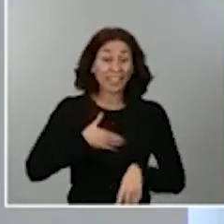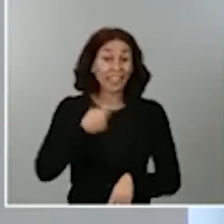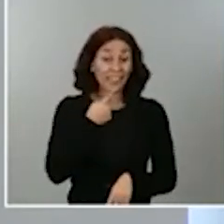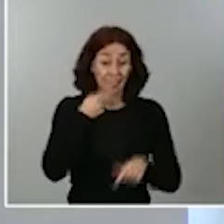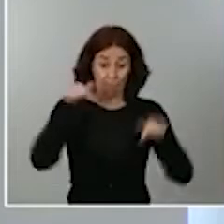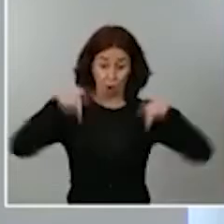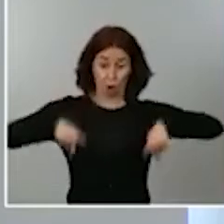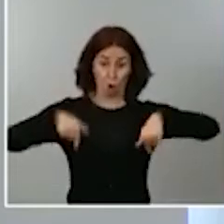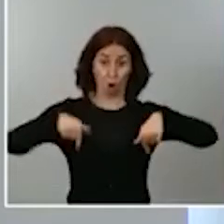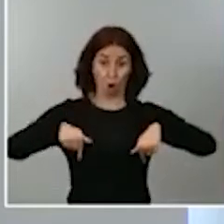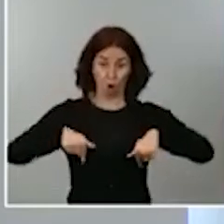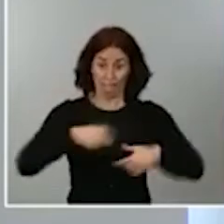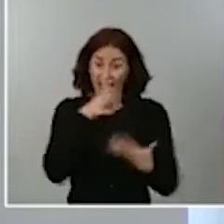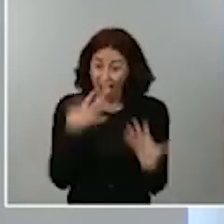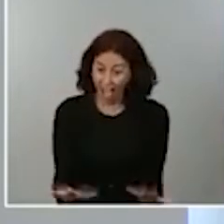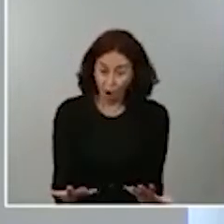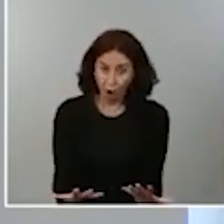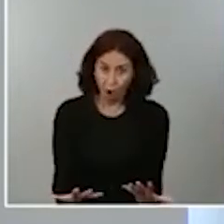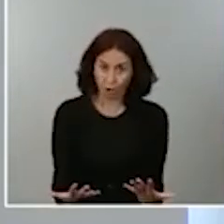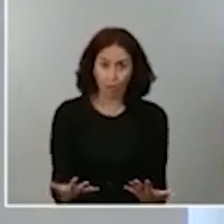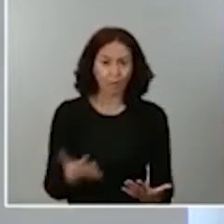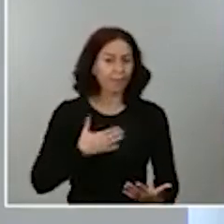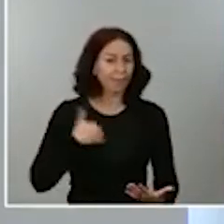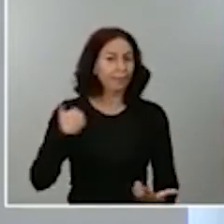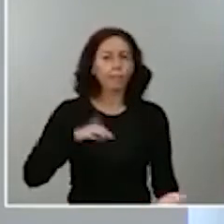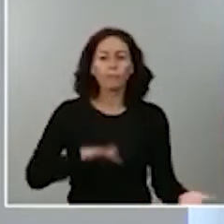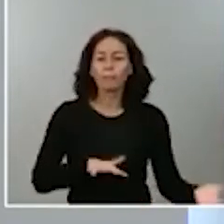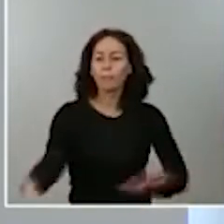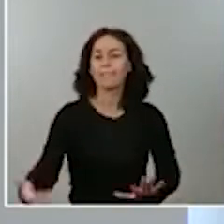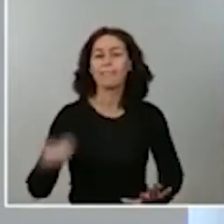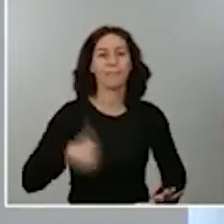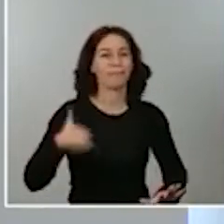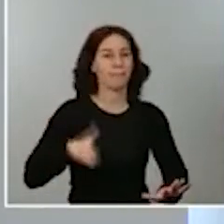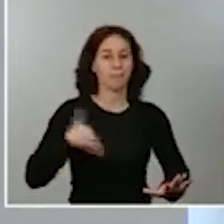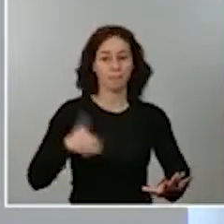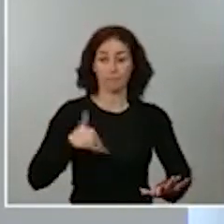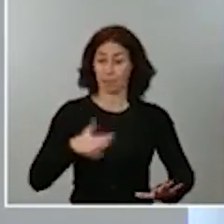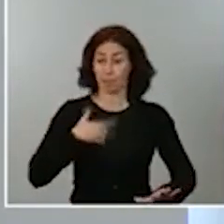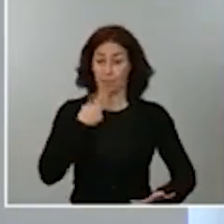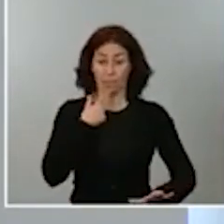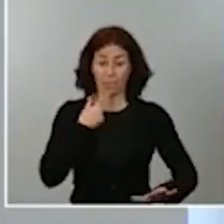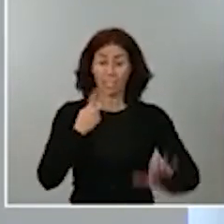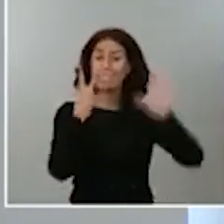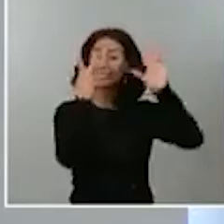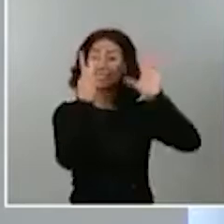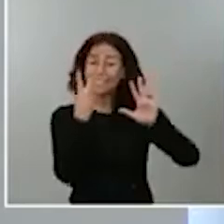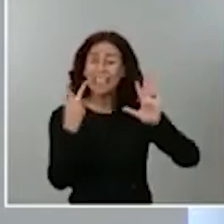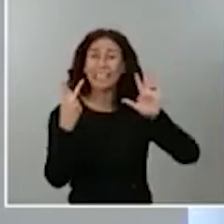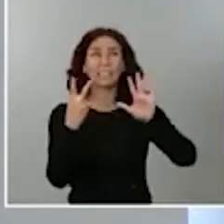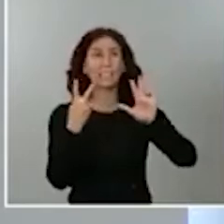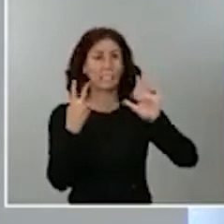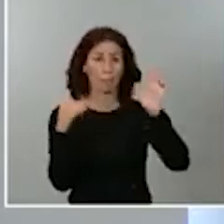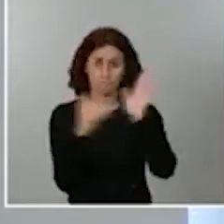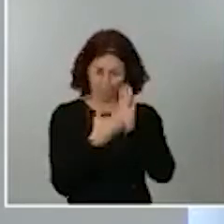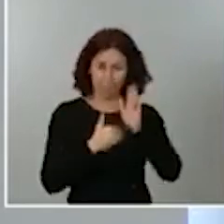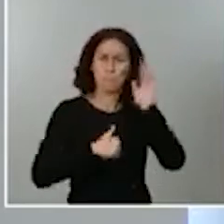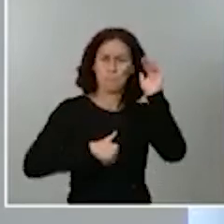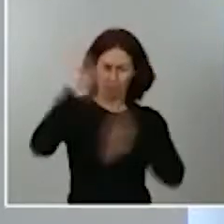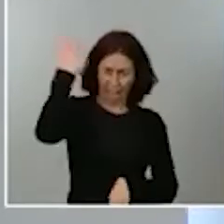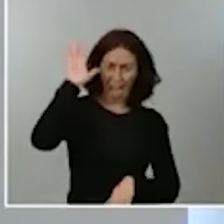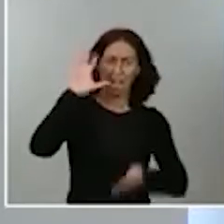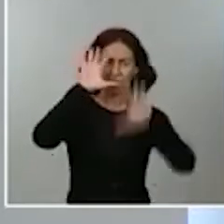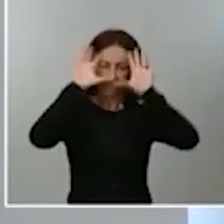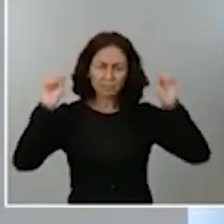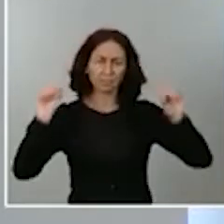inmediata ya pueda materializarse el despliegue de esos 7.000, más de 7.000 agentes. Por eso, porque estaba preparado